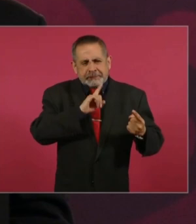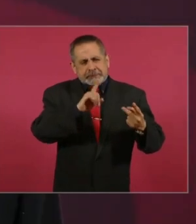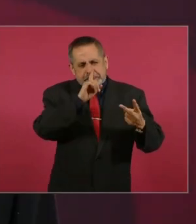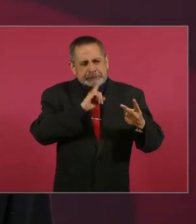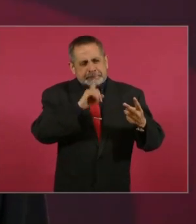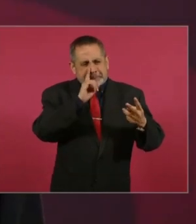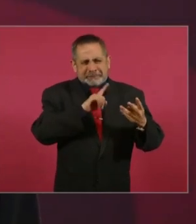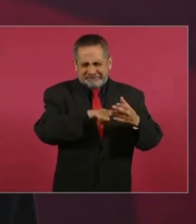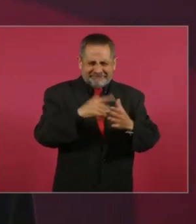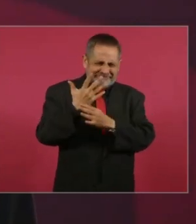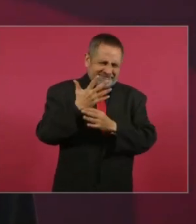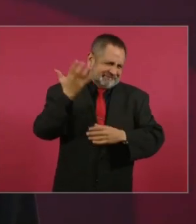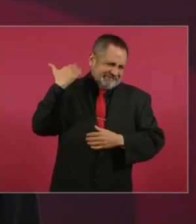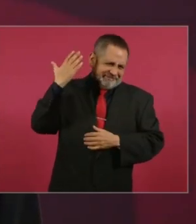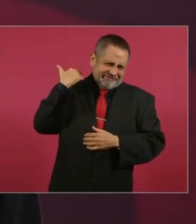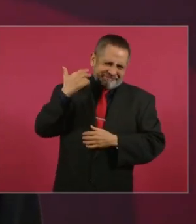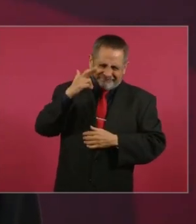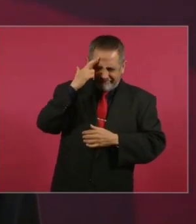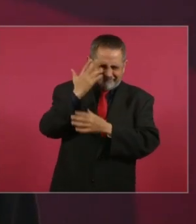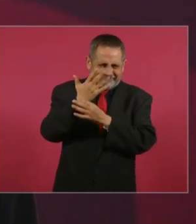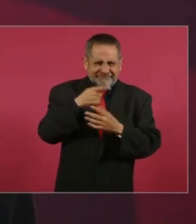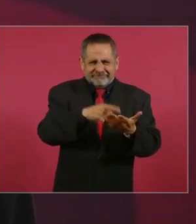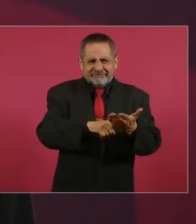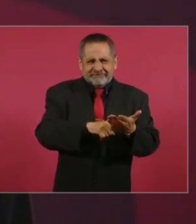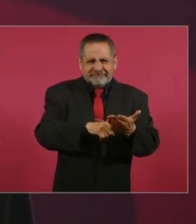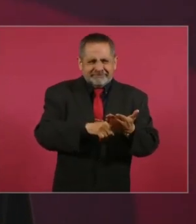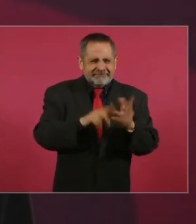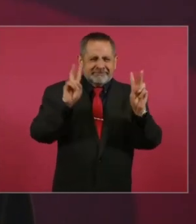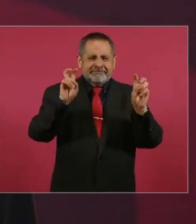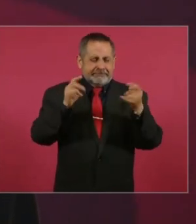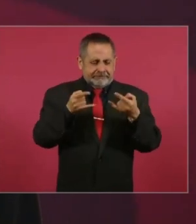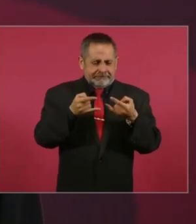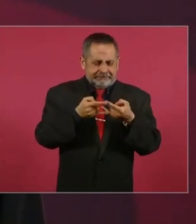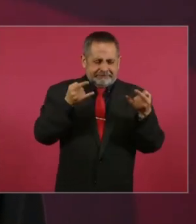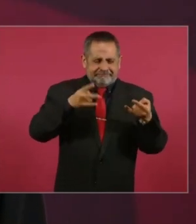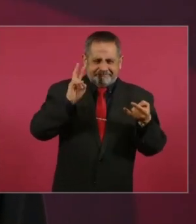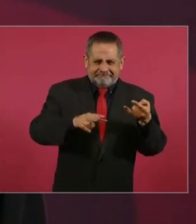la verdad histórica.